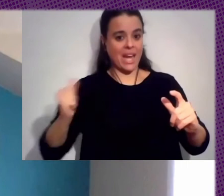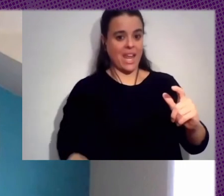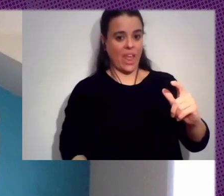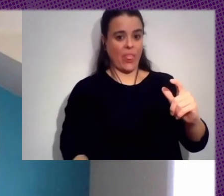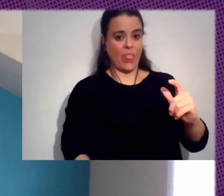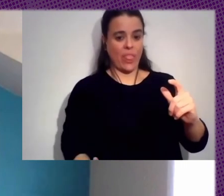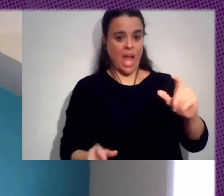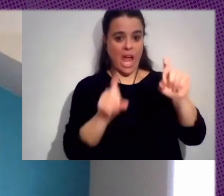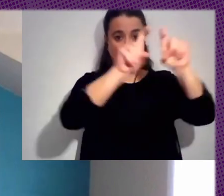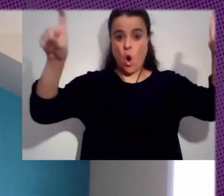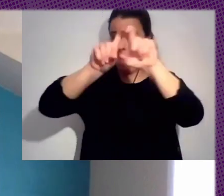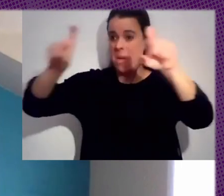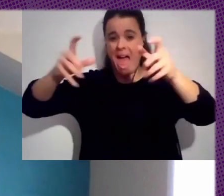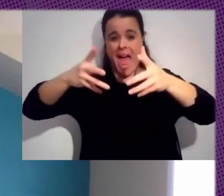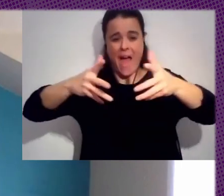Compañías Globales